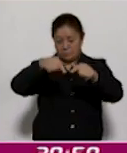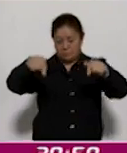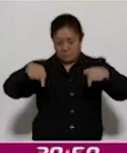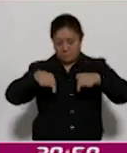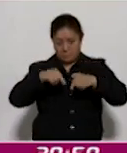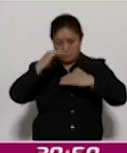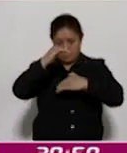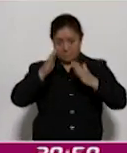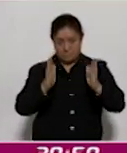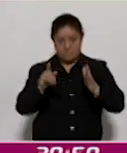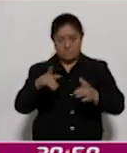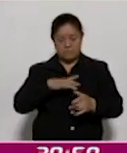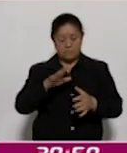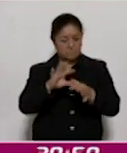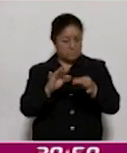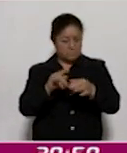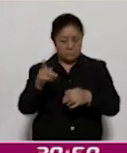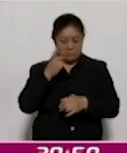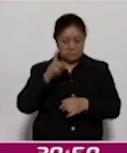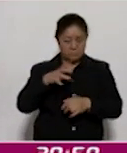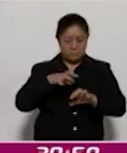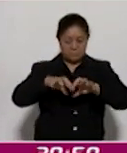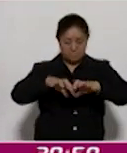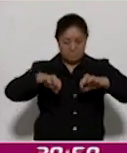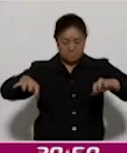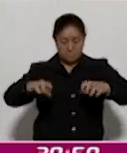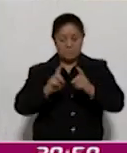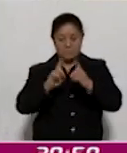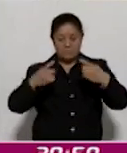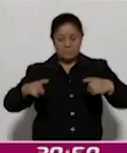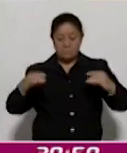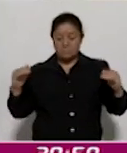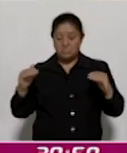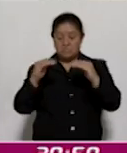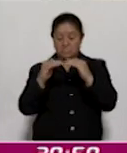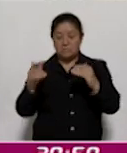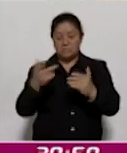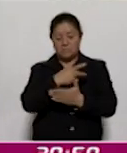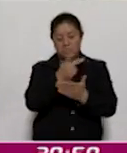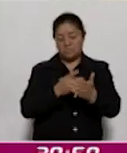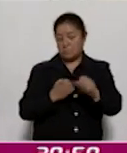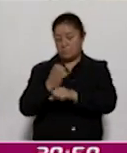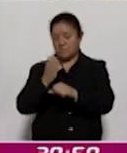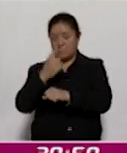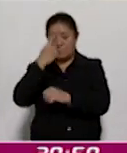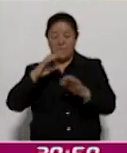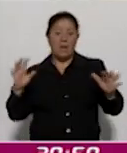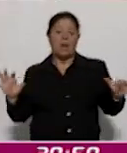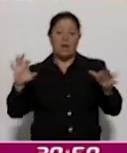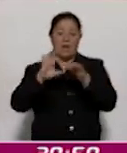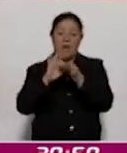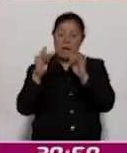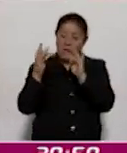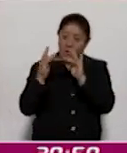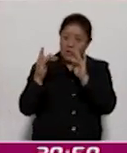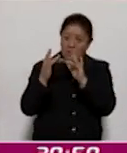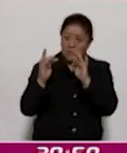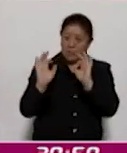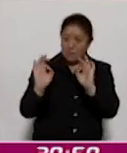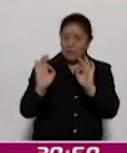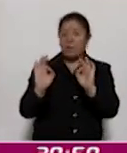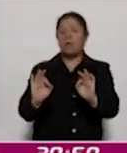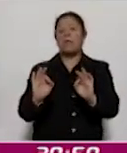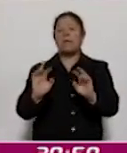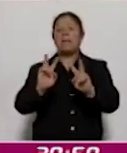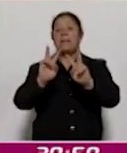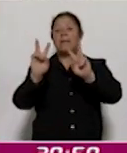la importancia de articular los planes de desarrollo municipales con el plan estatal, con el fin de garantizar la coherencia y la eficacia de las acciones en materia de desarrollo